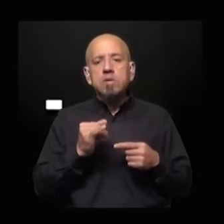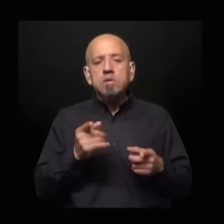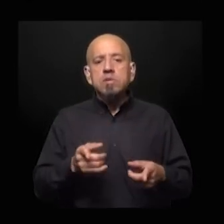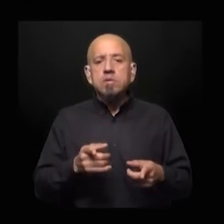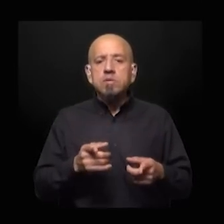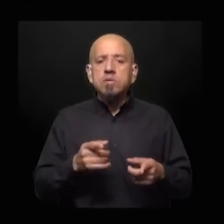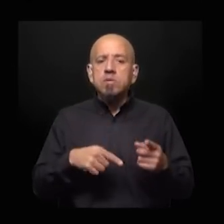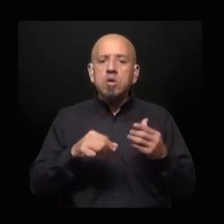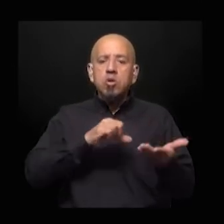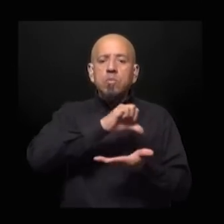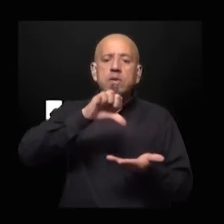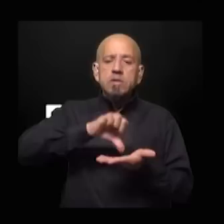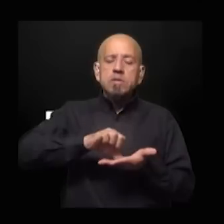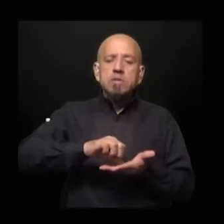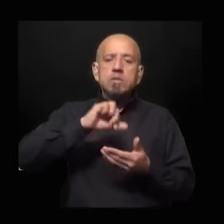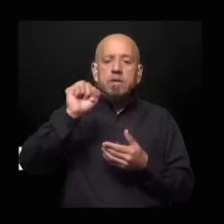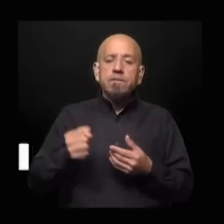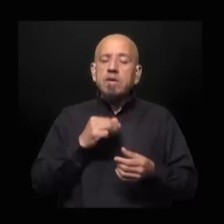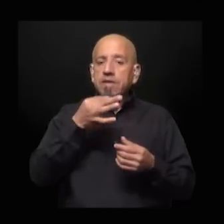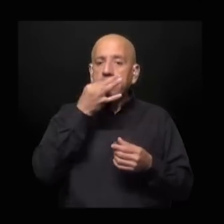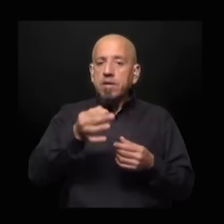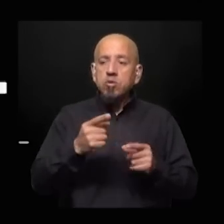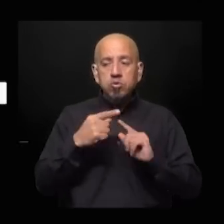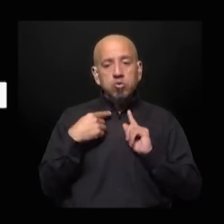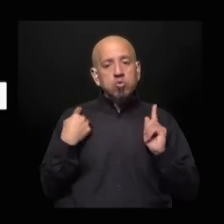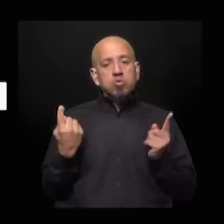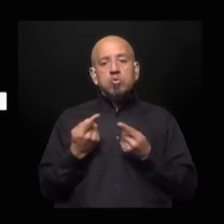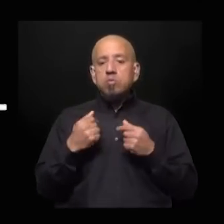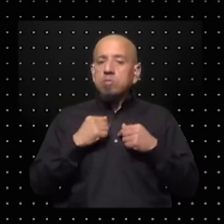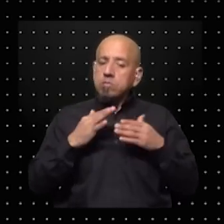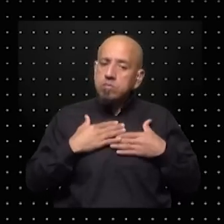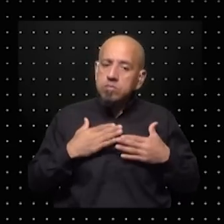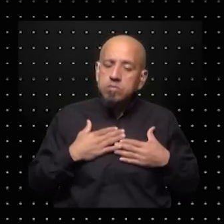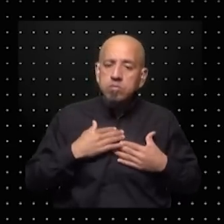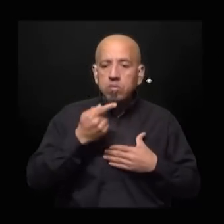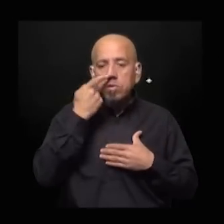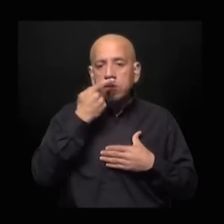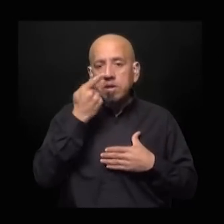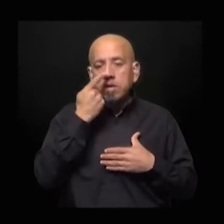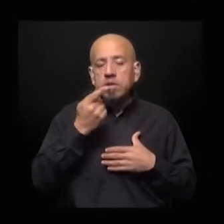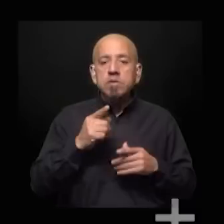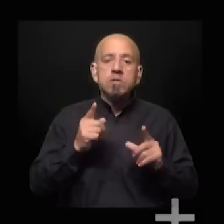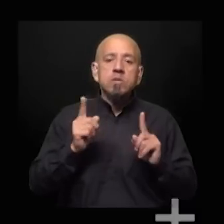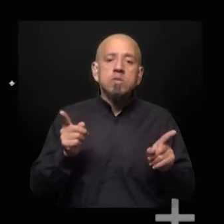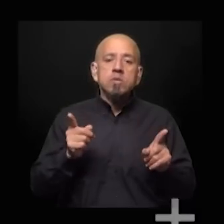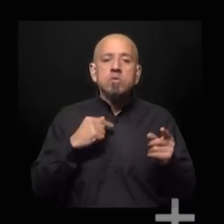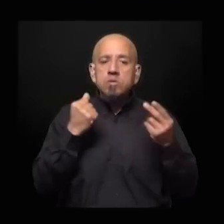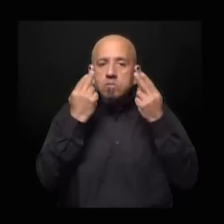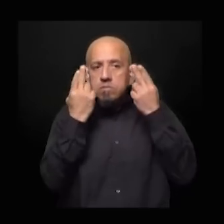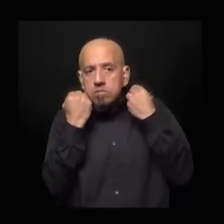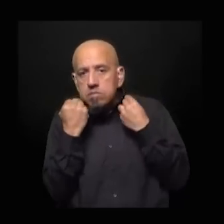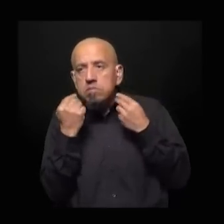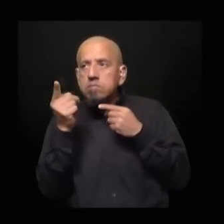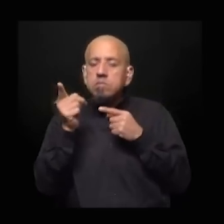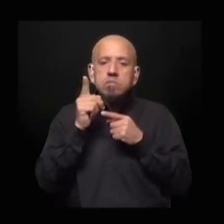mensaje que han mandado los países africanos es muy claro. Es nosotros vamos a defender nuestros propios intereses. No somos siervos de nadie